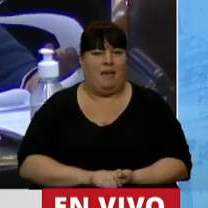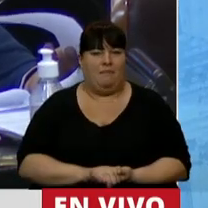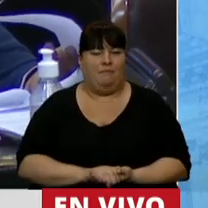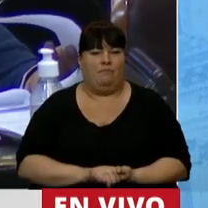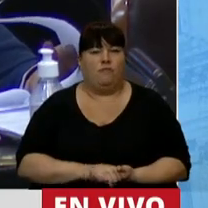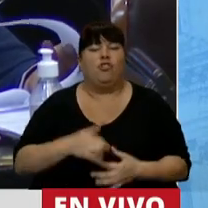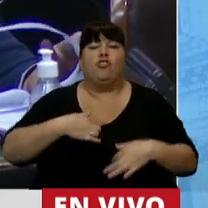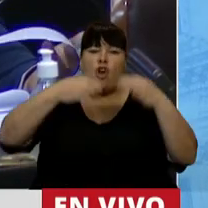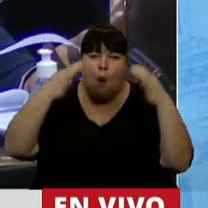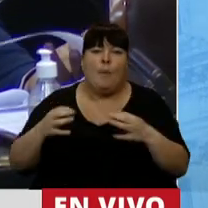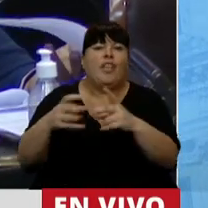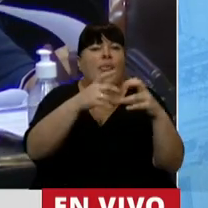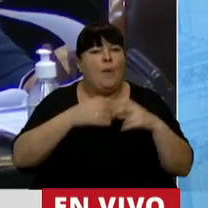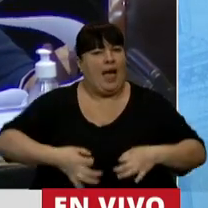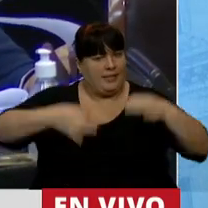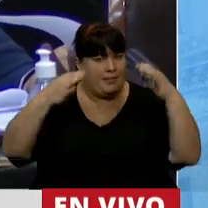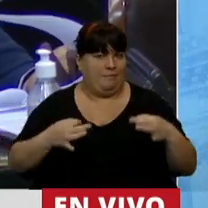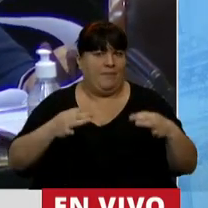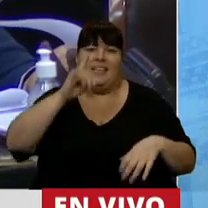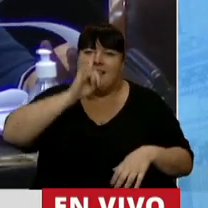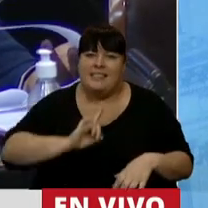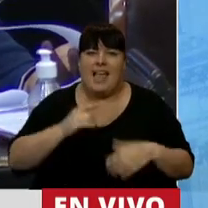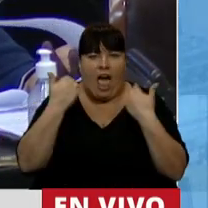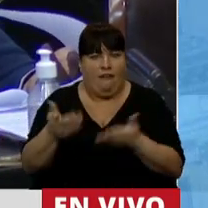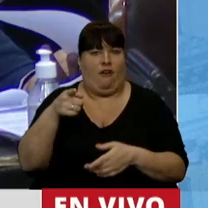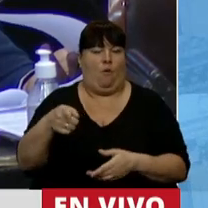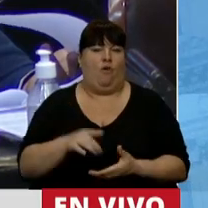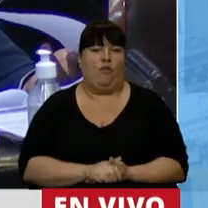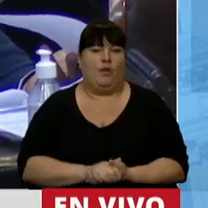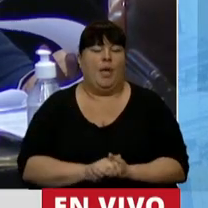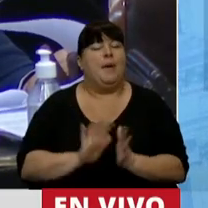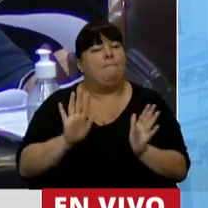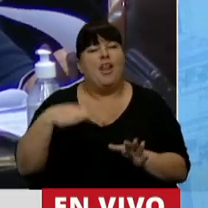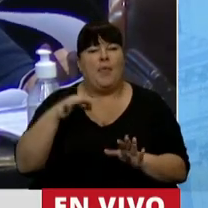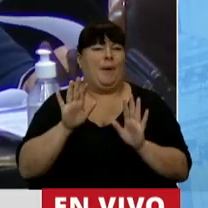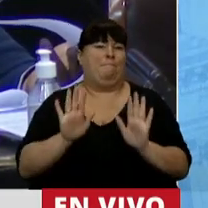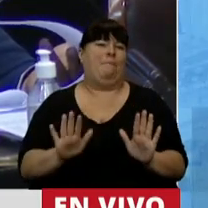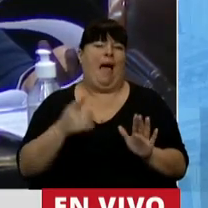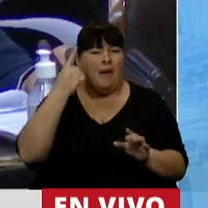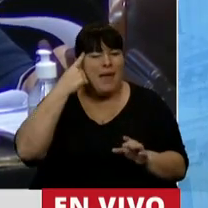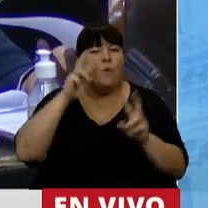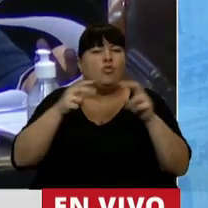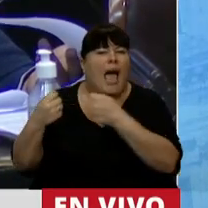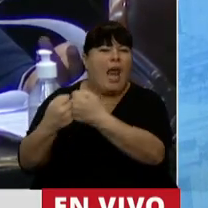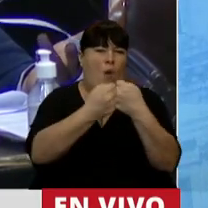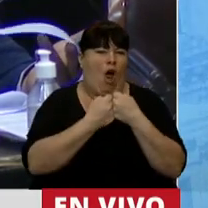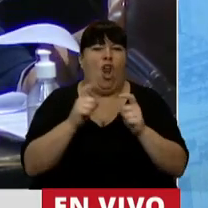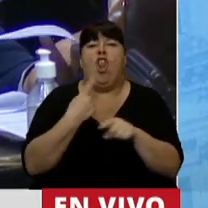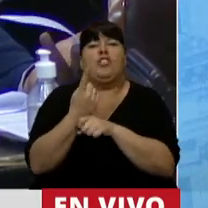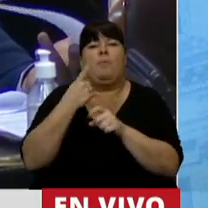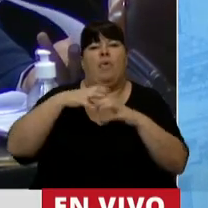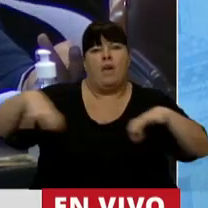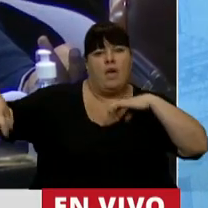Me comprometo a un debate serio en pos de eso, pero tenemos que pararnos en las coincidencias, no podemos seguir